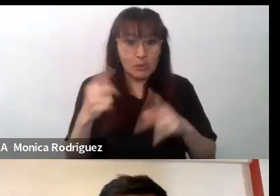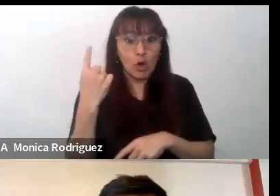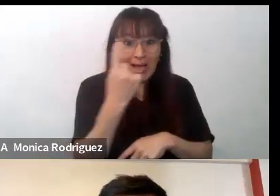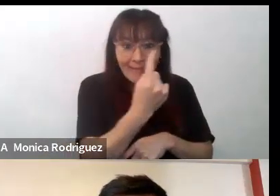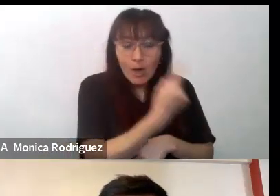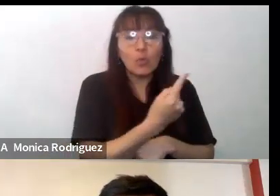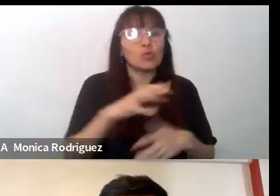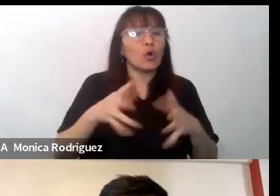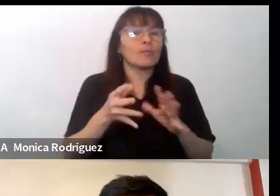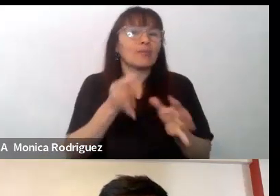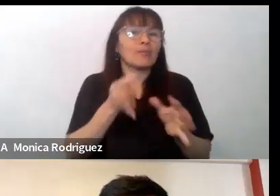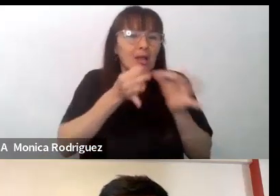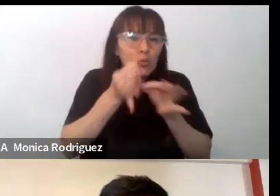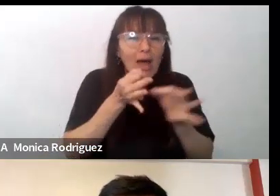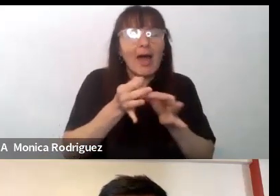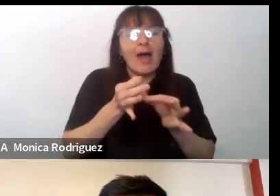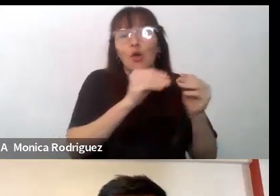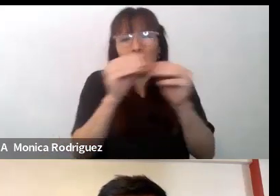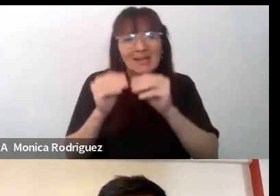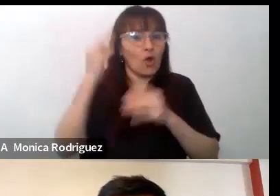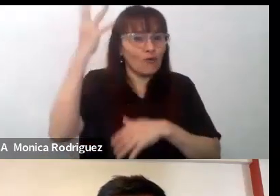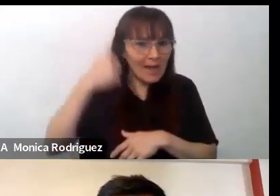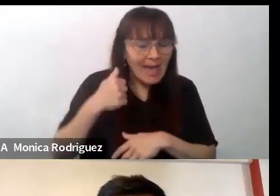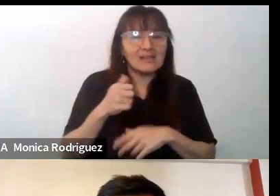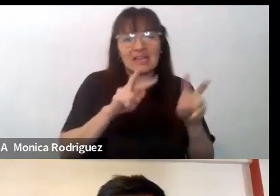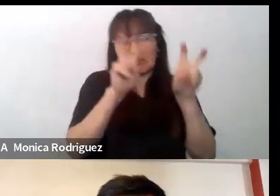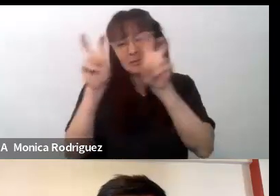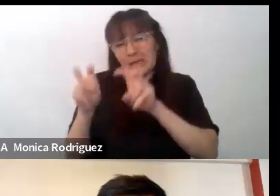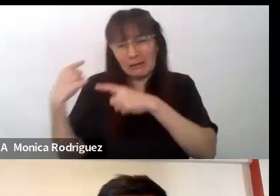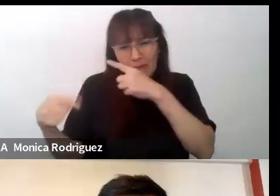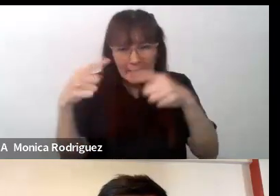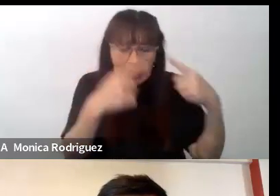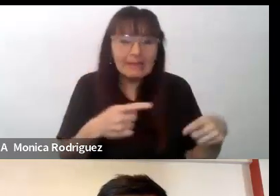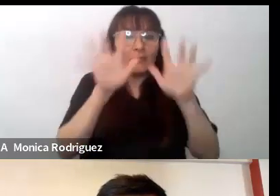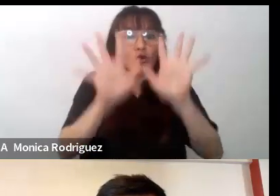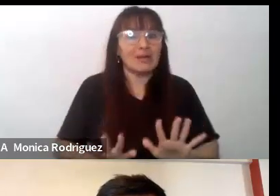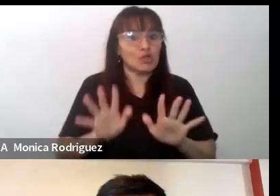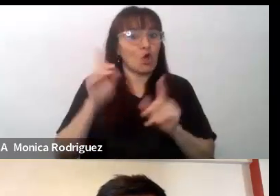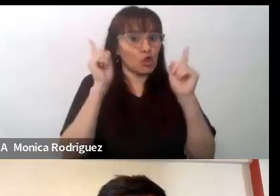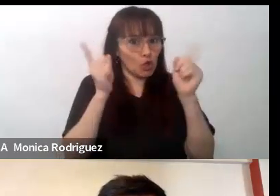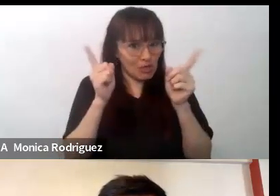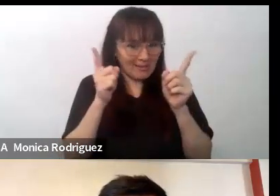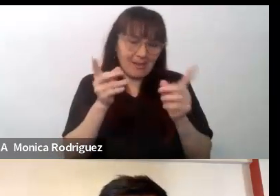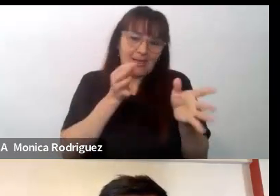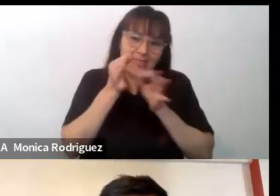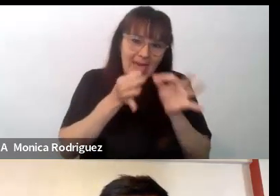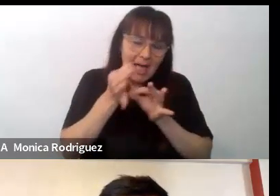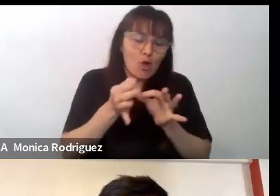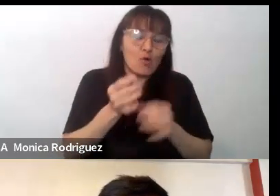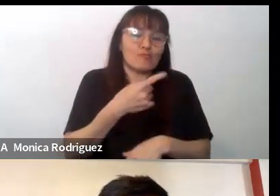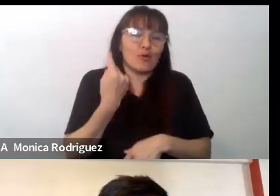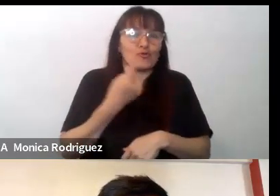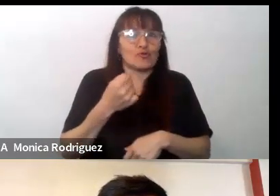dialogar con colegas de Francia sobre distintas temáticas de la formación docente en un diálogo que esperamos sea muy